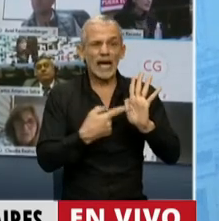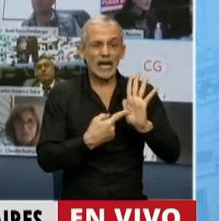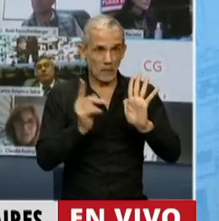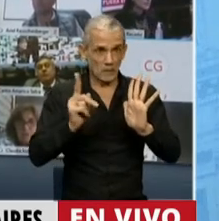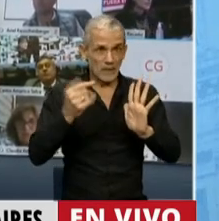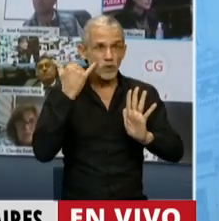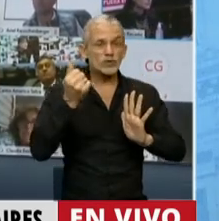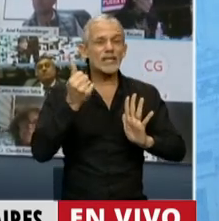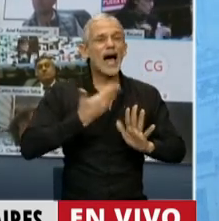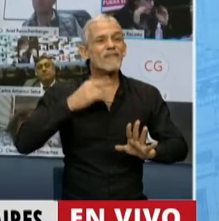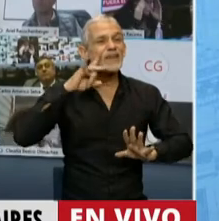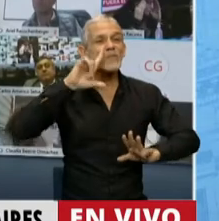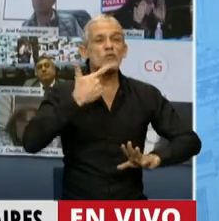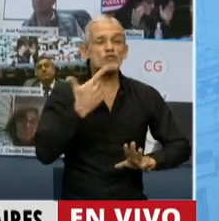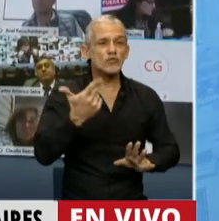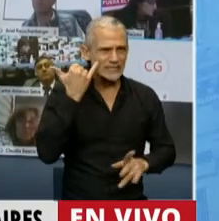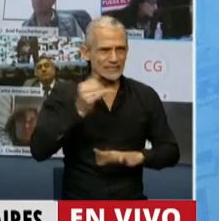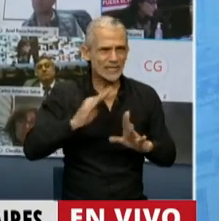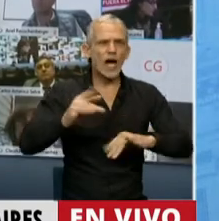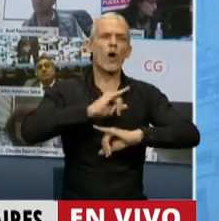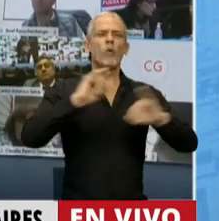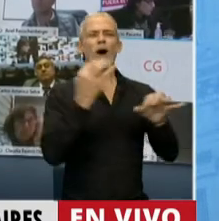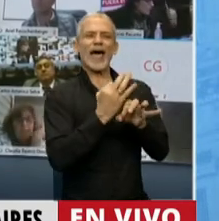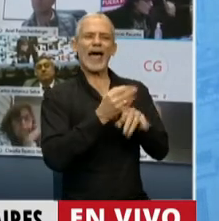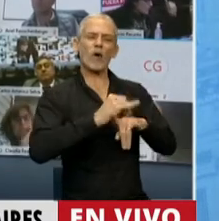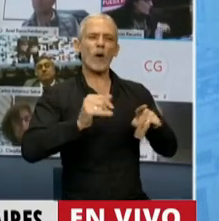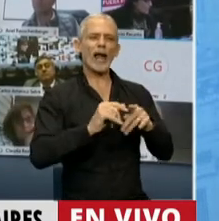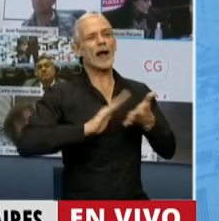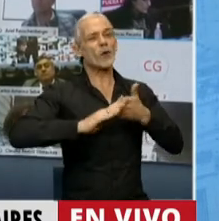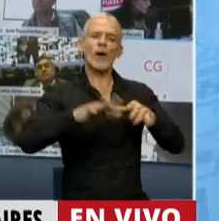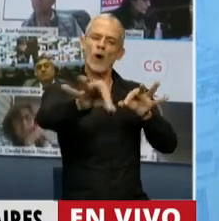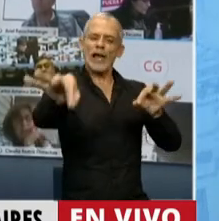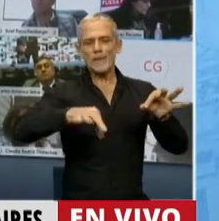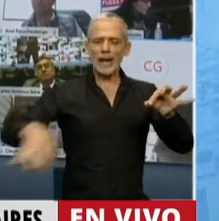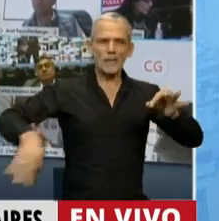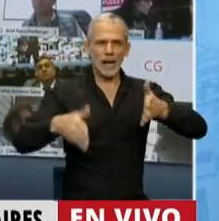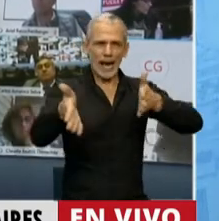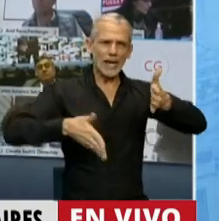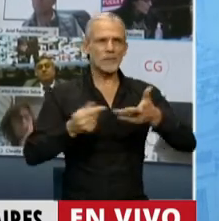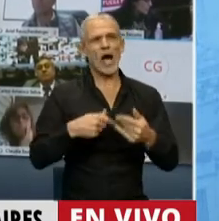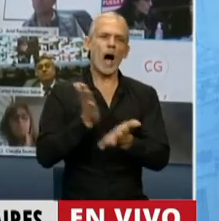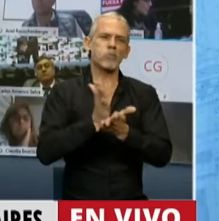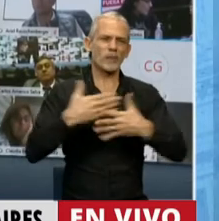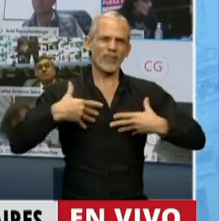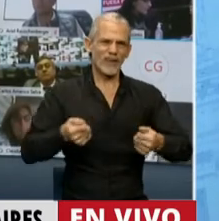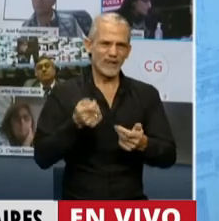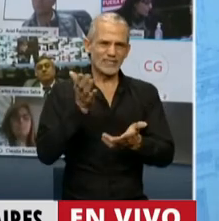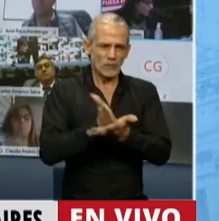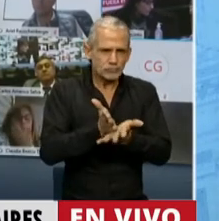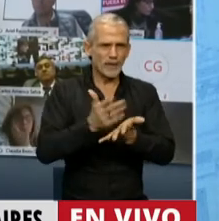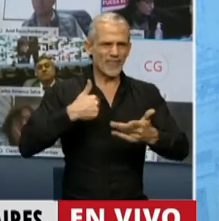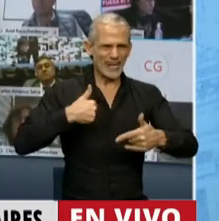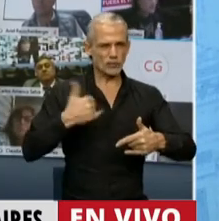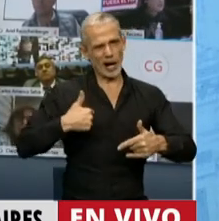Daniel Filmus. Difundir en las escuelas los nuevos límites como una forma de ratificar los derechos de soberanía en el Atlántico Sur.